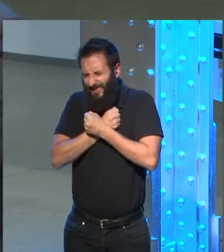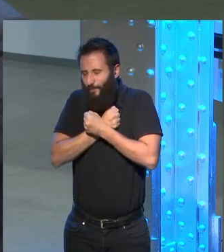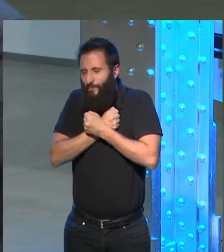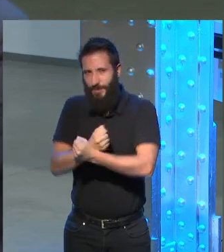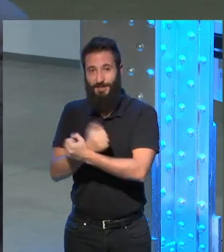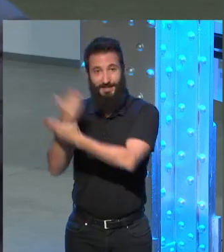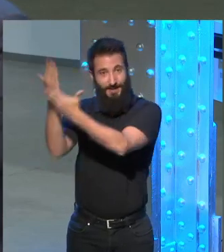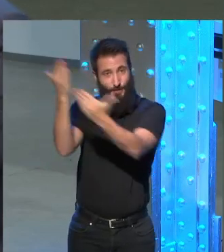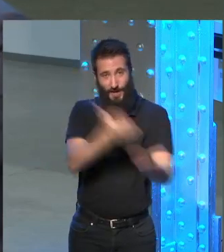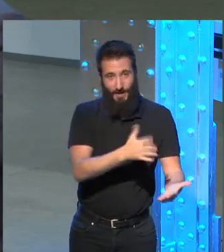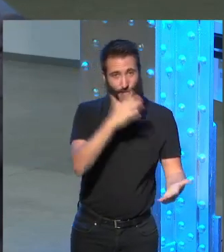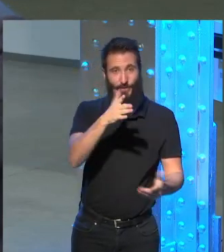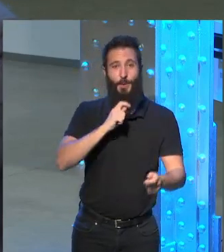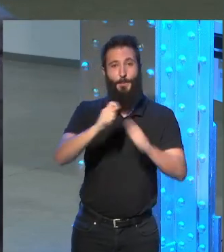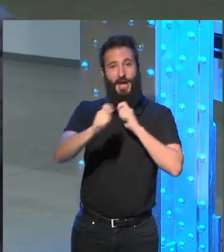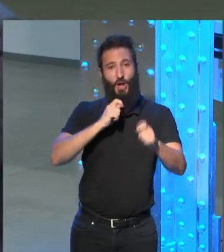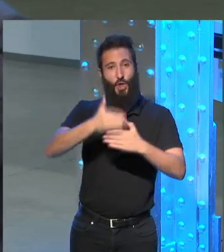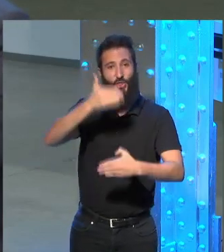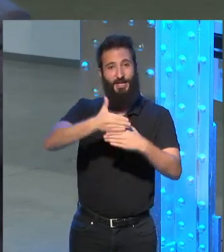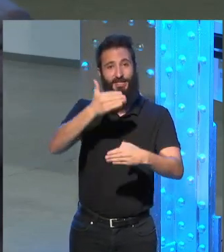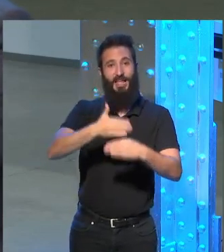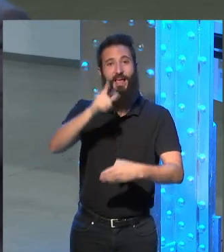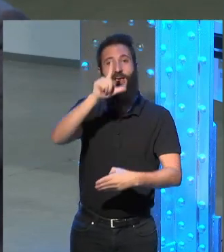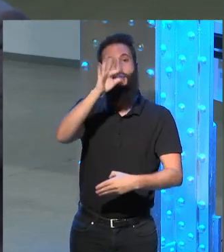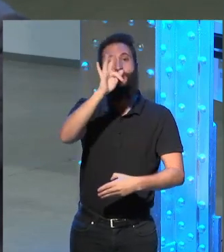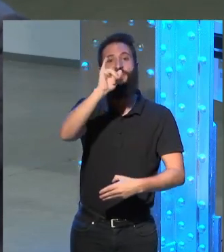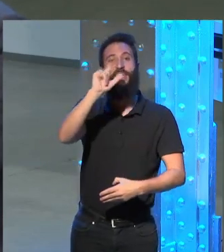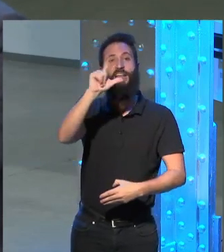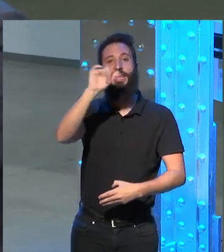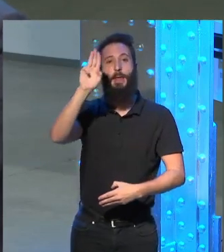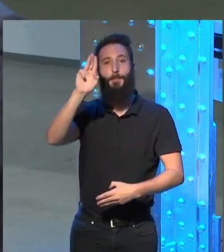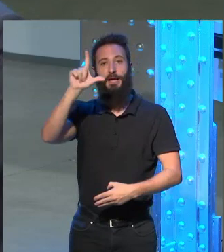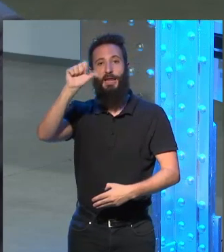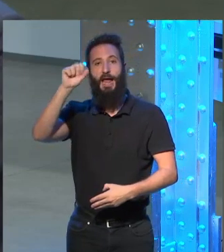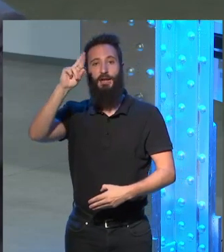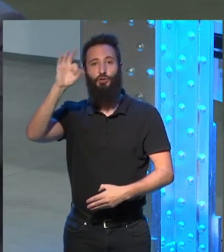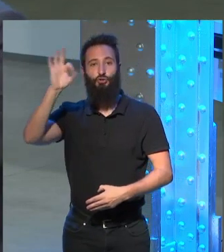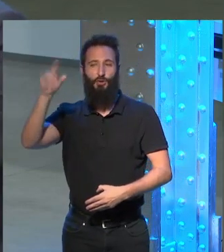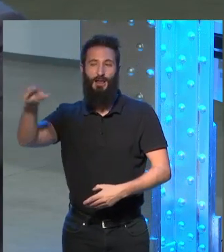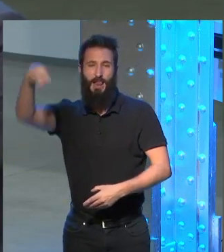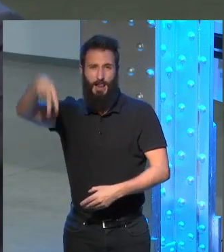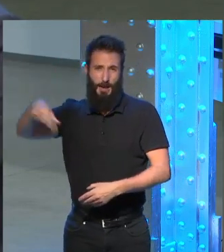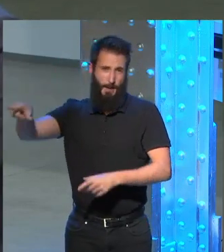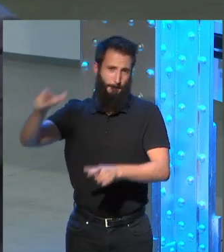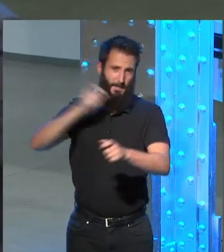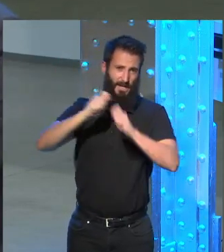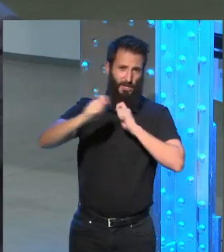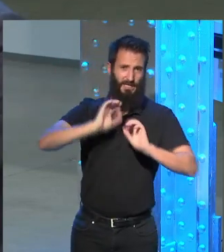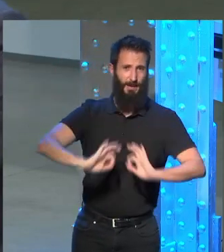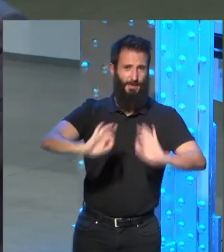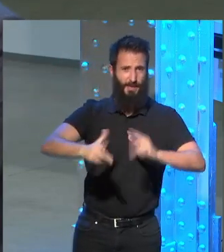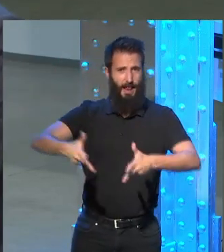que es el periodista francés Philippe Lançon Philippe Lançon es periodista en liberación y también había